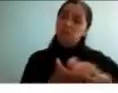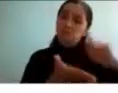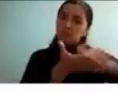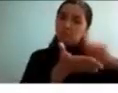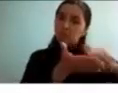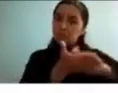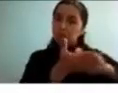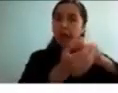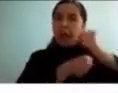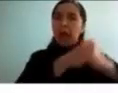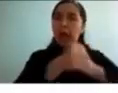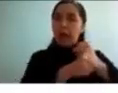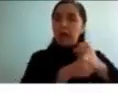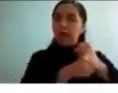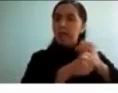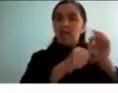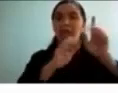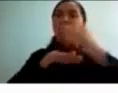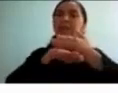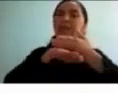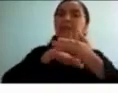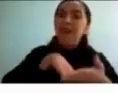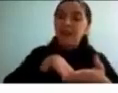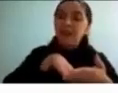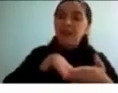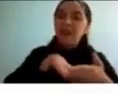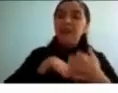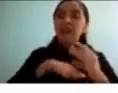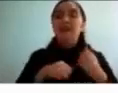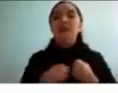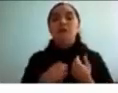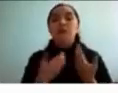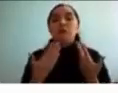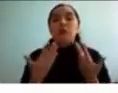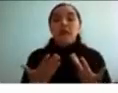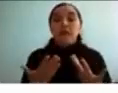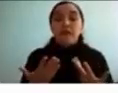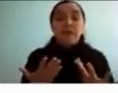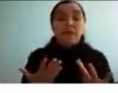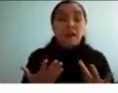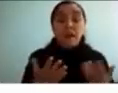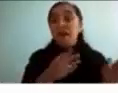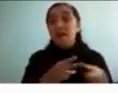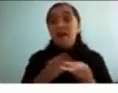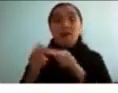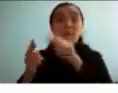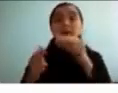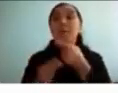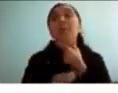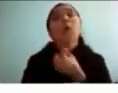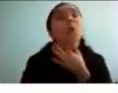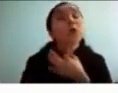posponer las respuestas o dejarse llevar demasiado por lo que les gusta por lo que os interesa o aquello que les llama la atención